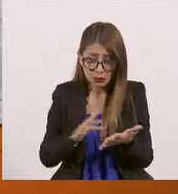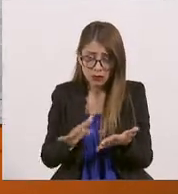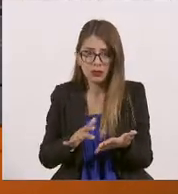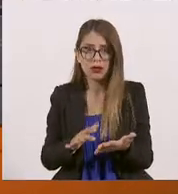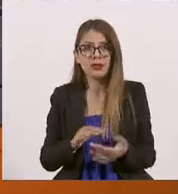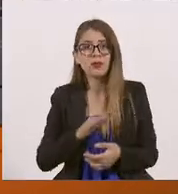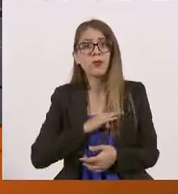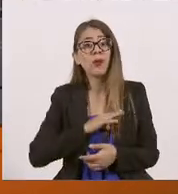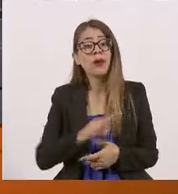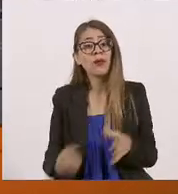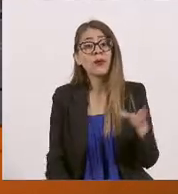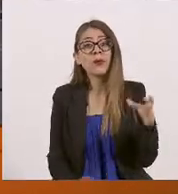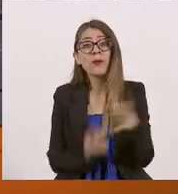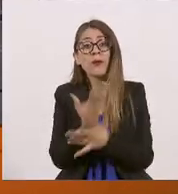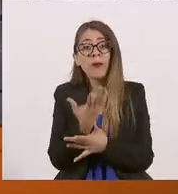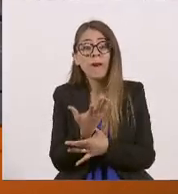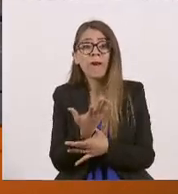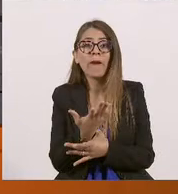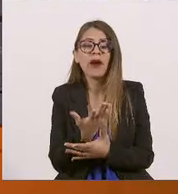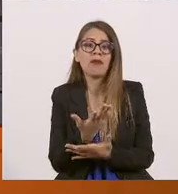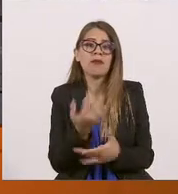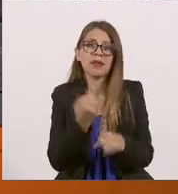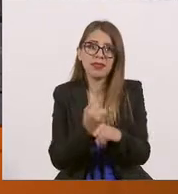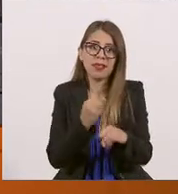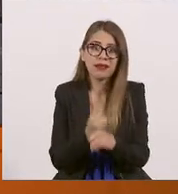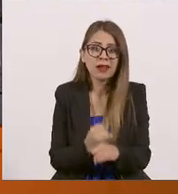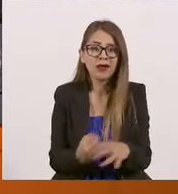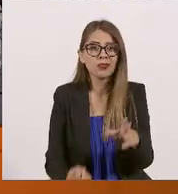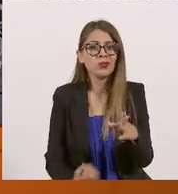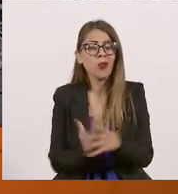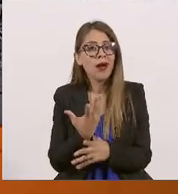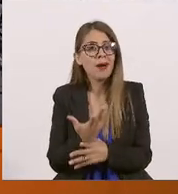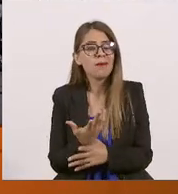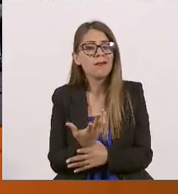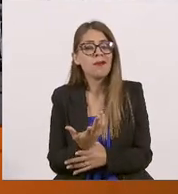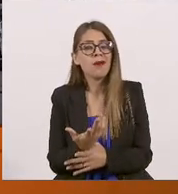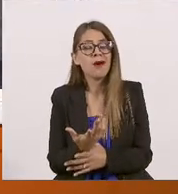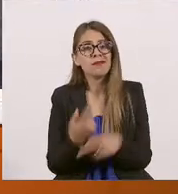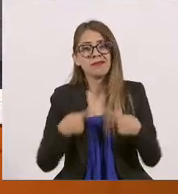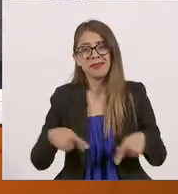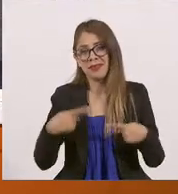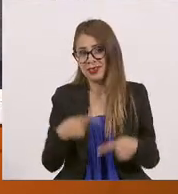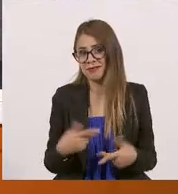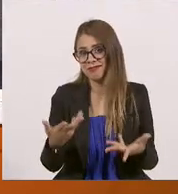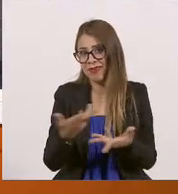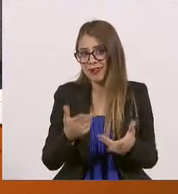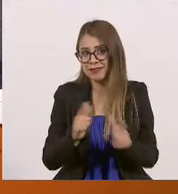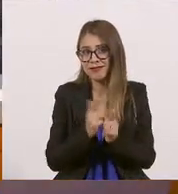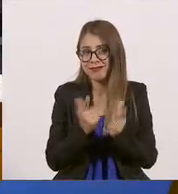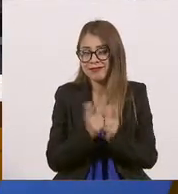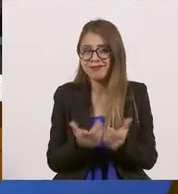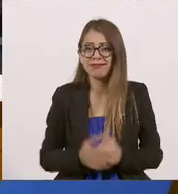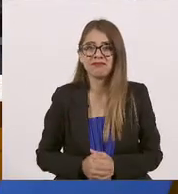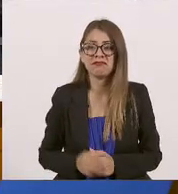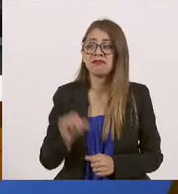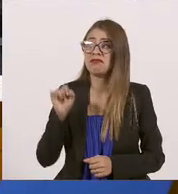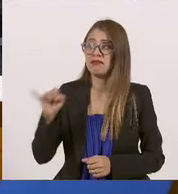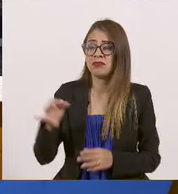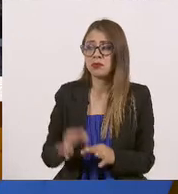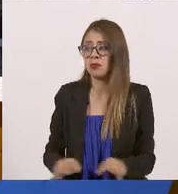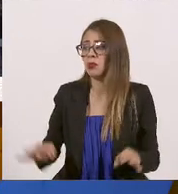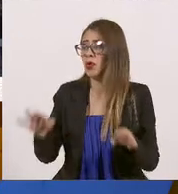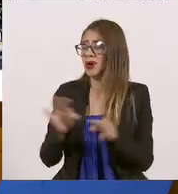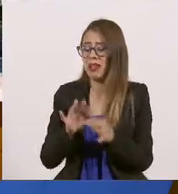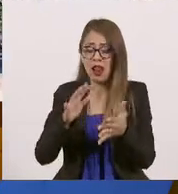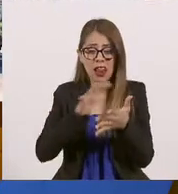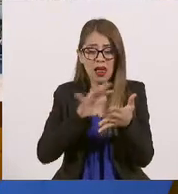sino que tenemos nuevos soportes, nuevos medios y también nuevas voces en el libro y la literatura. Bueno, y sabemos que la lectura es muy importante porque ayuda